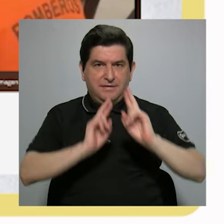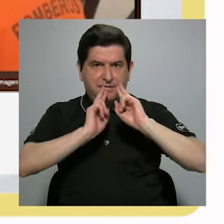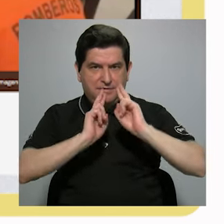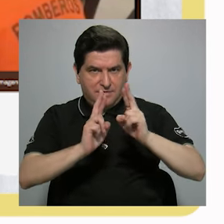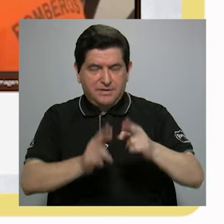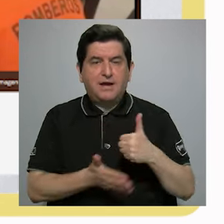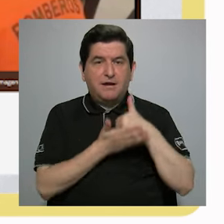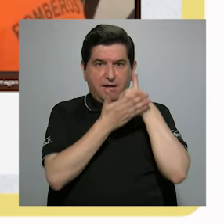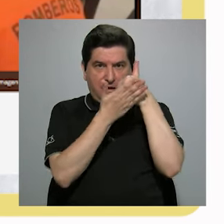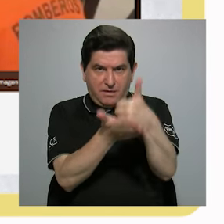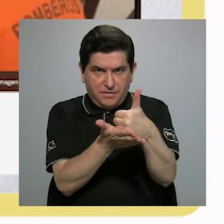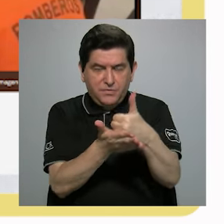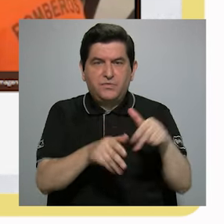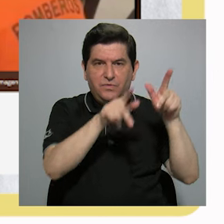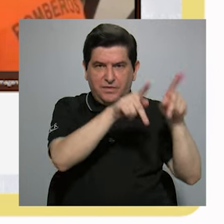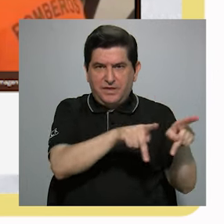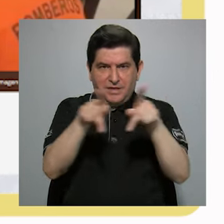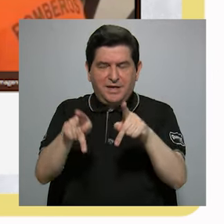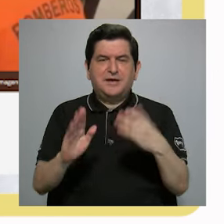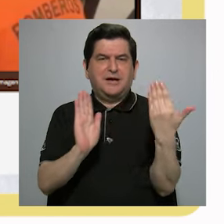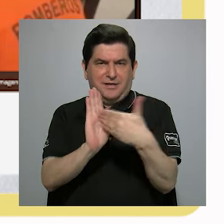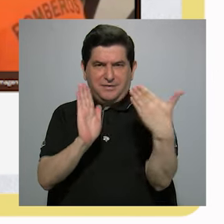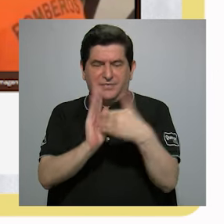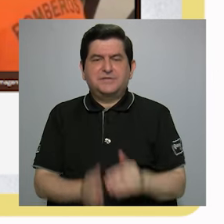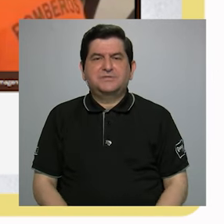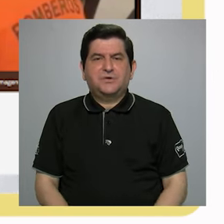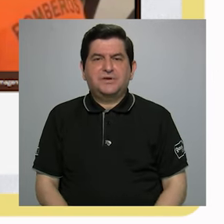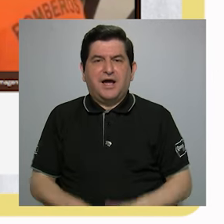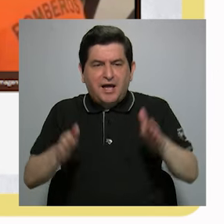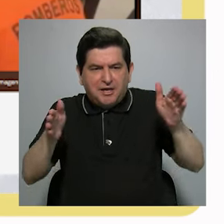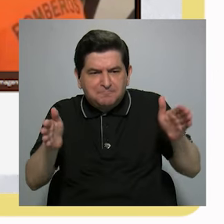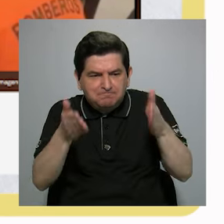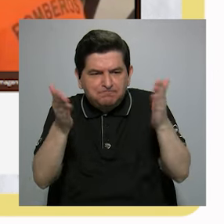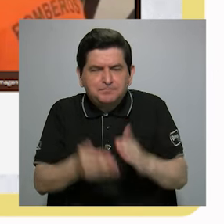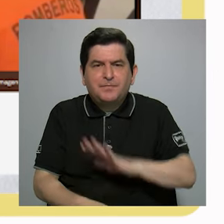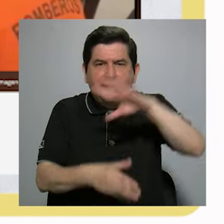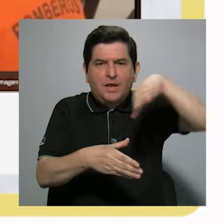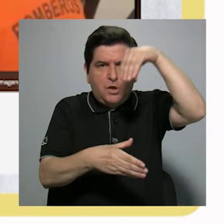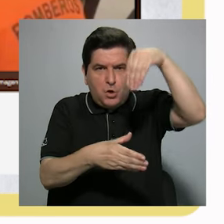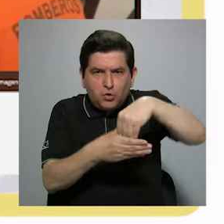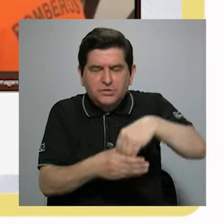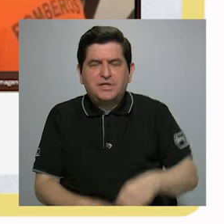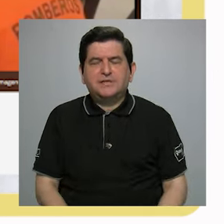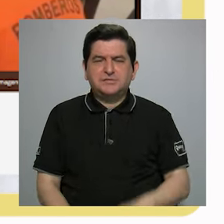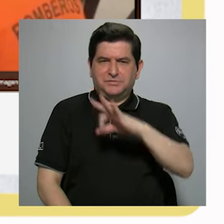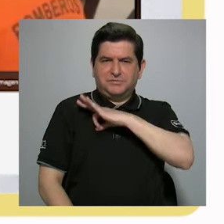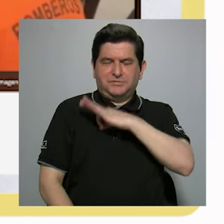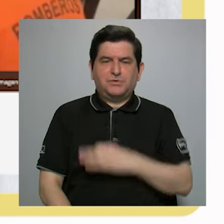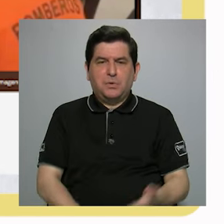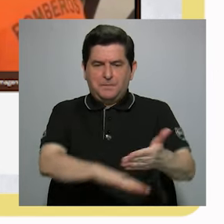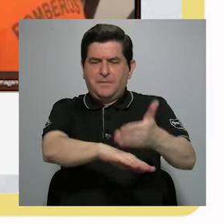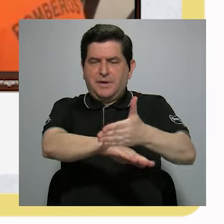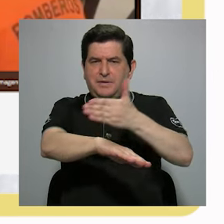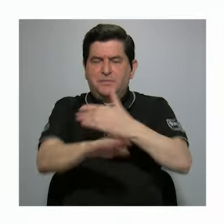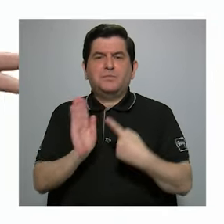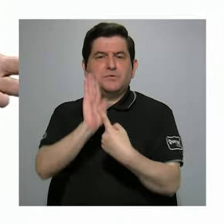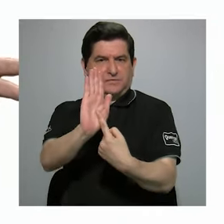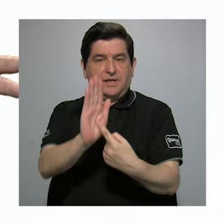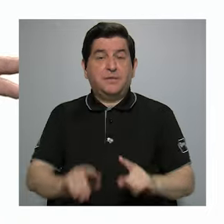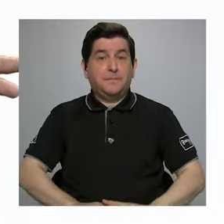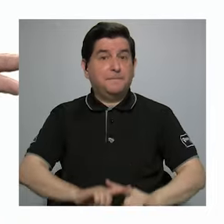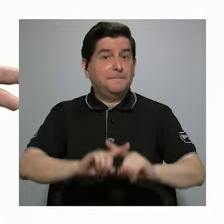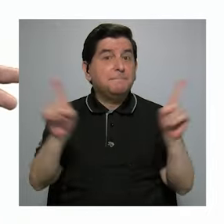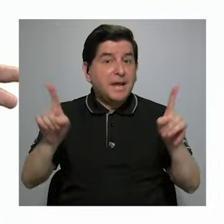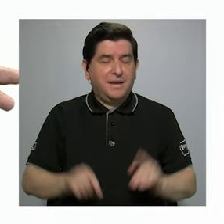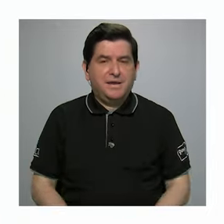en ayuda para las personas afectadas, propició un contexto favorable para el repunte señalado. No